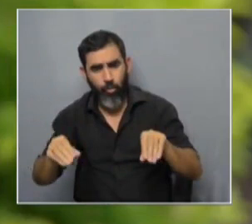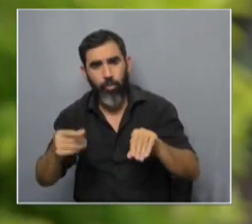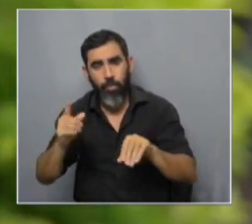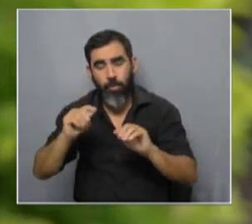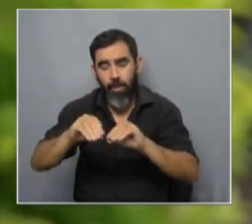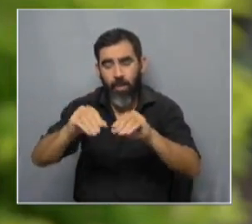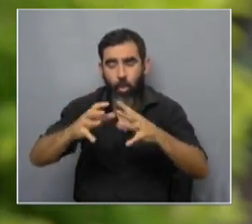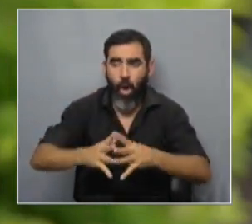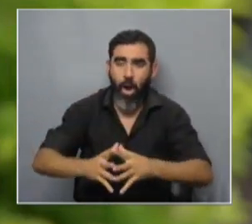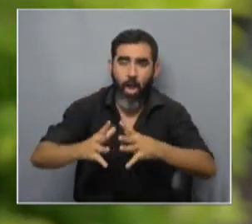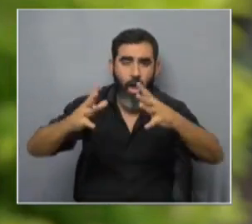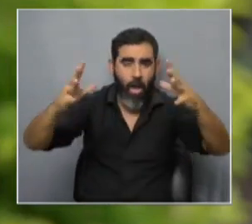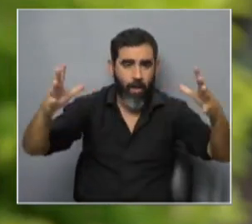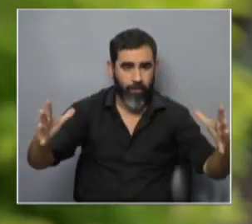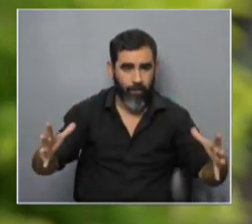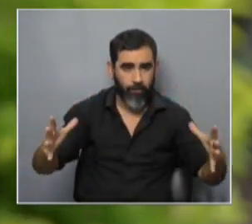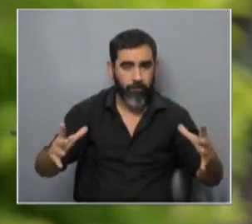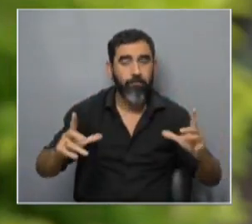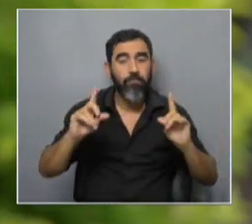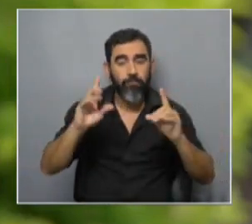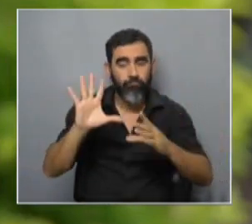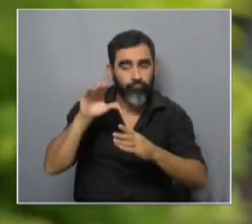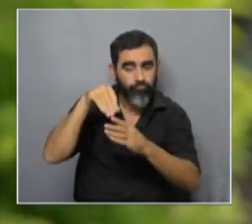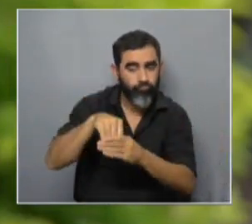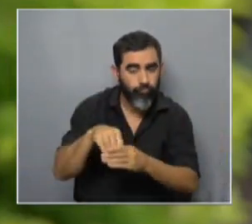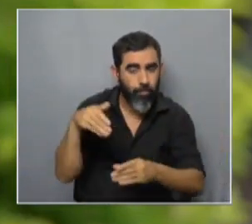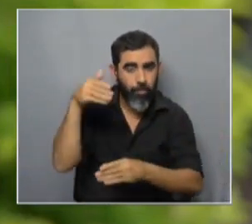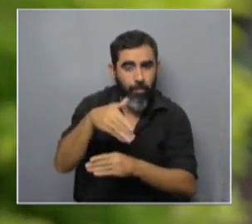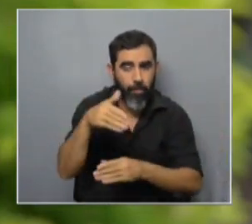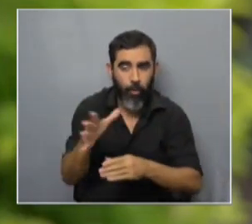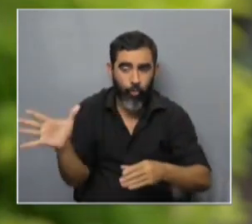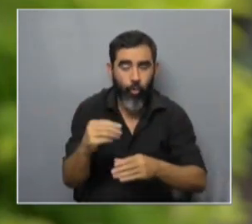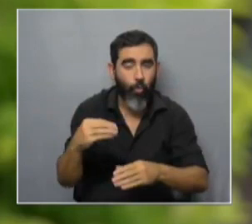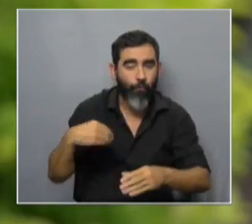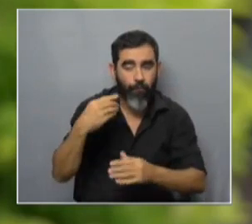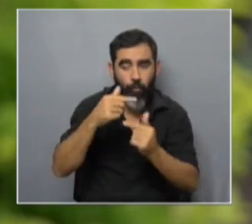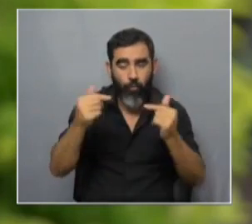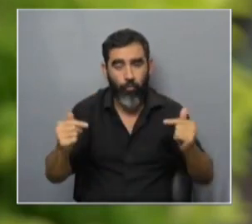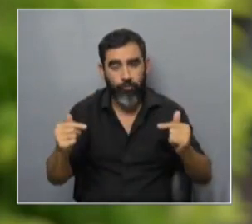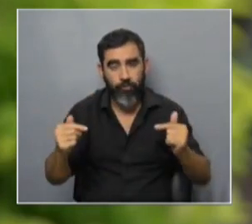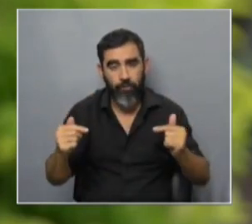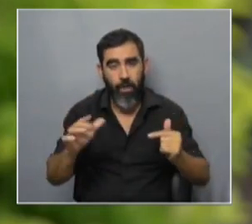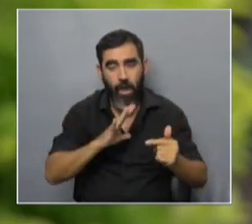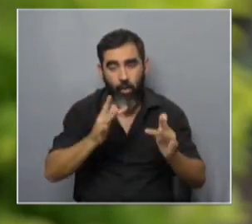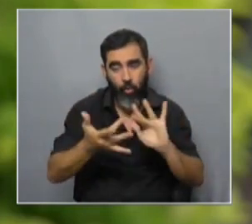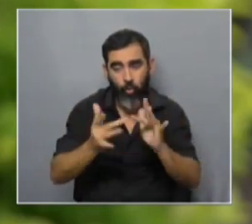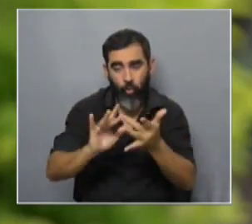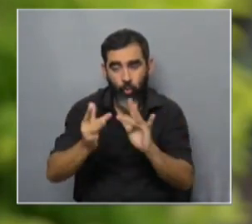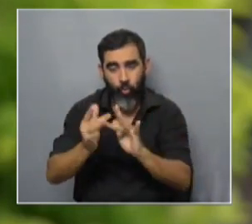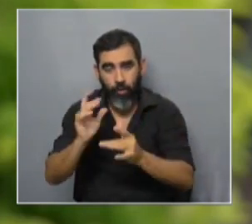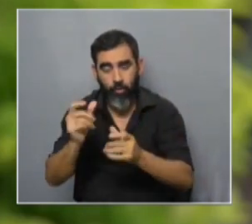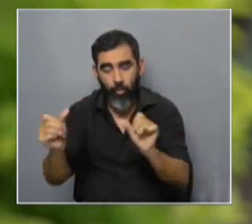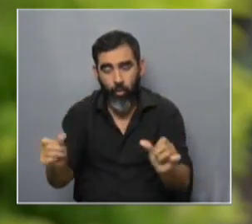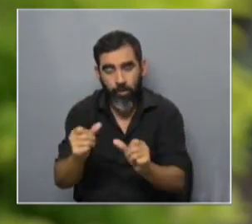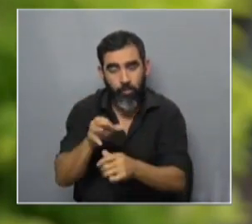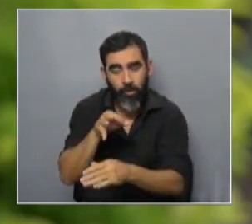un territorio amplio y de involucrarse con todos los seres vivos o aquellos con los cuales nosotros le